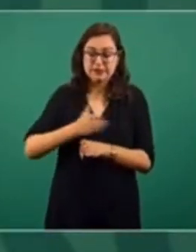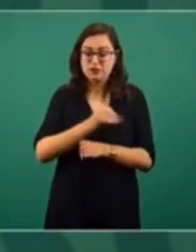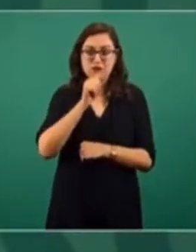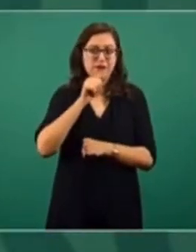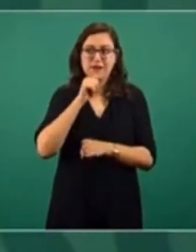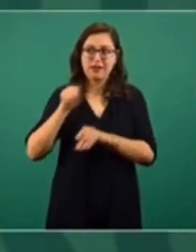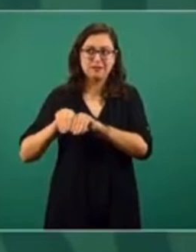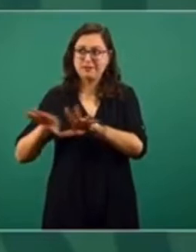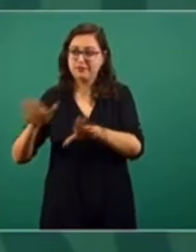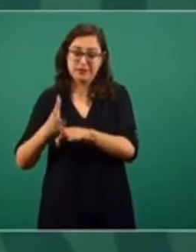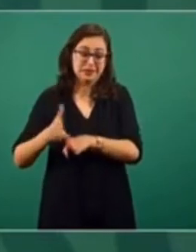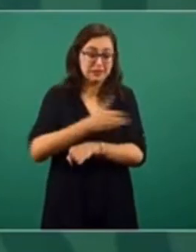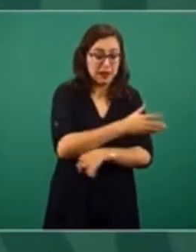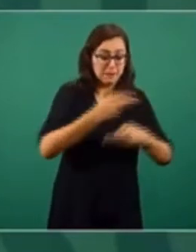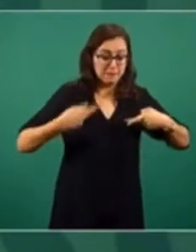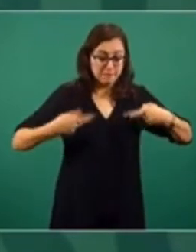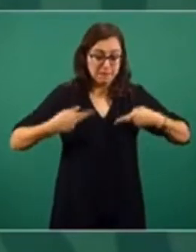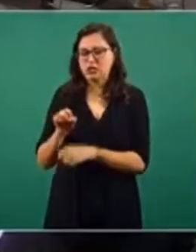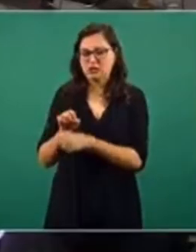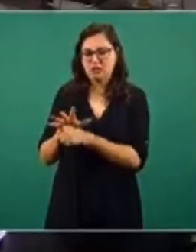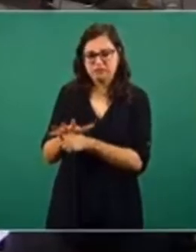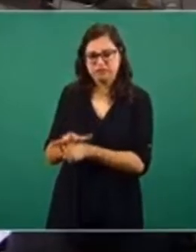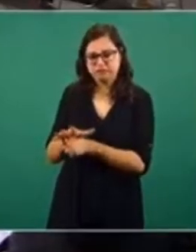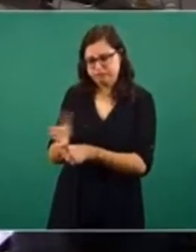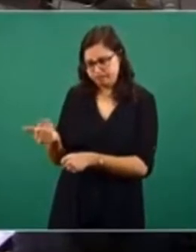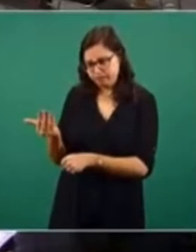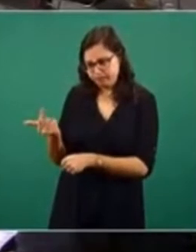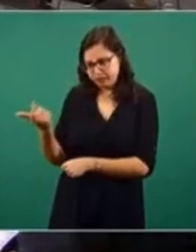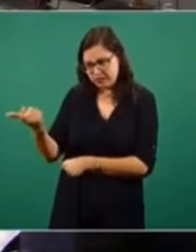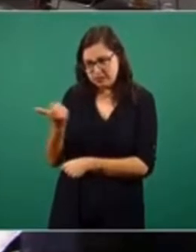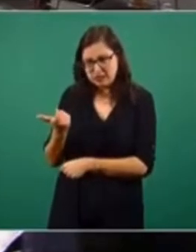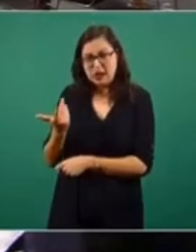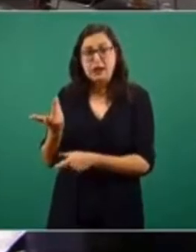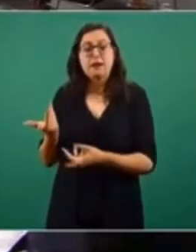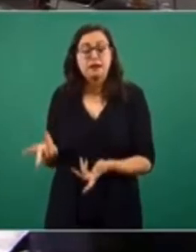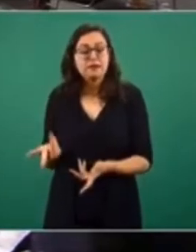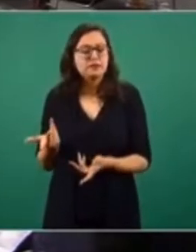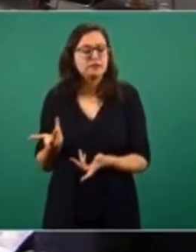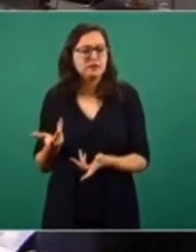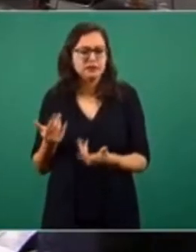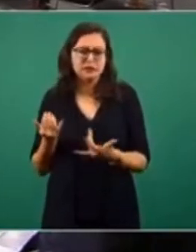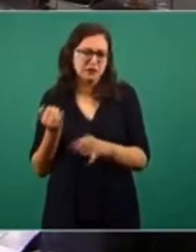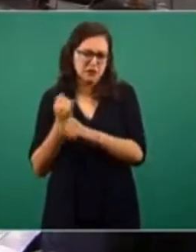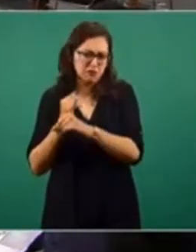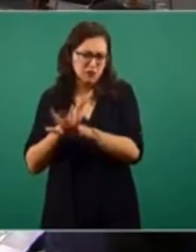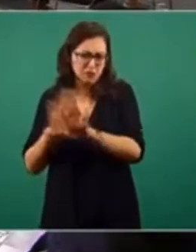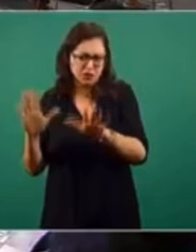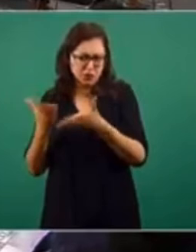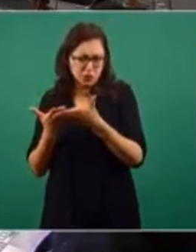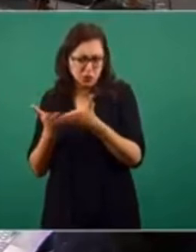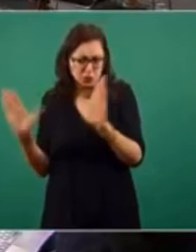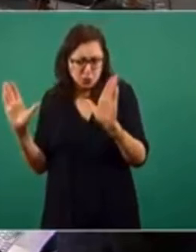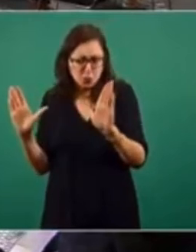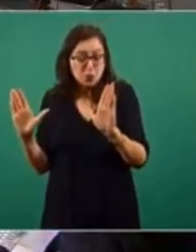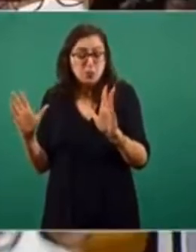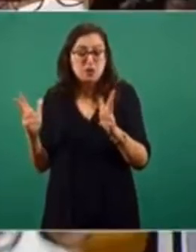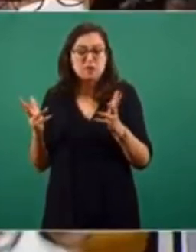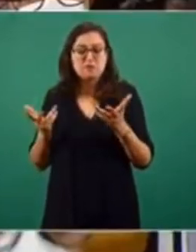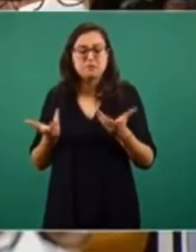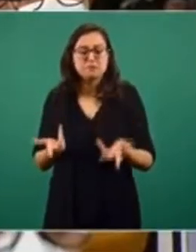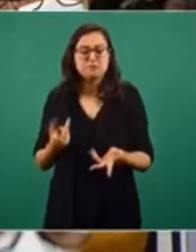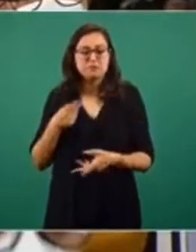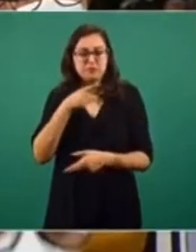de protección de datos personales y de secrecía. Incluso más bien se trata de información de interés público que una